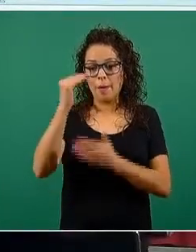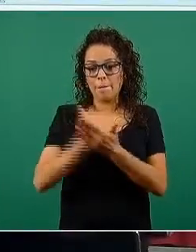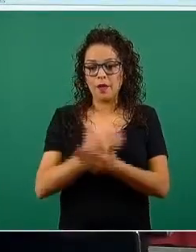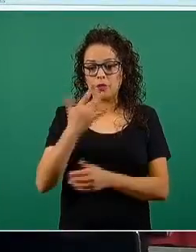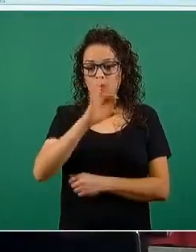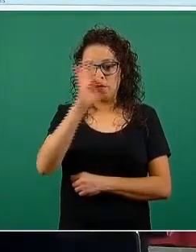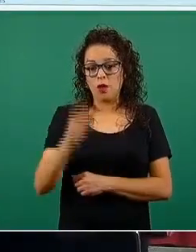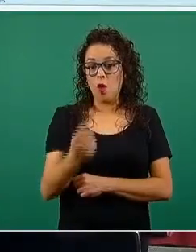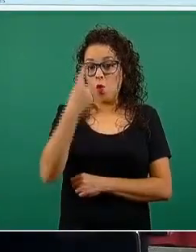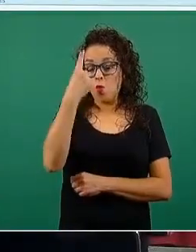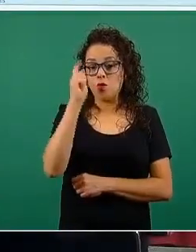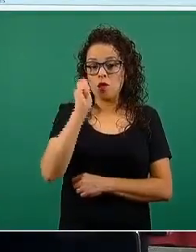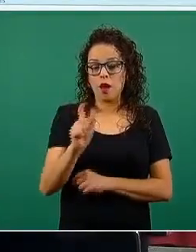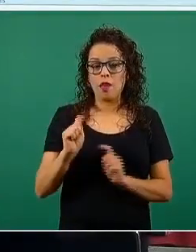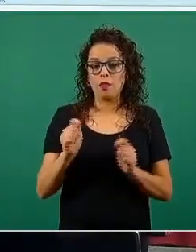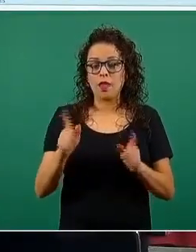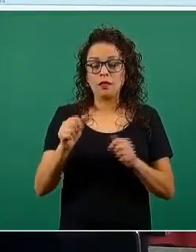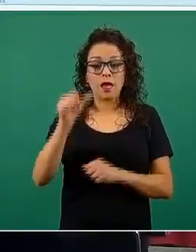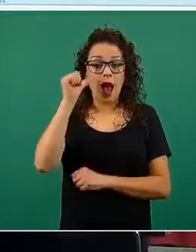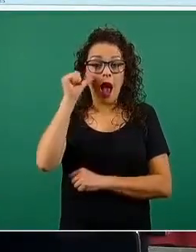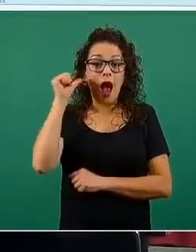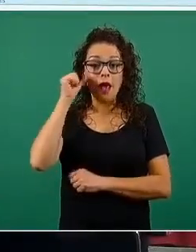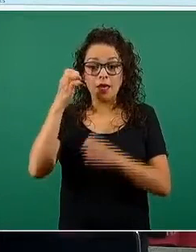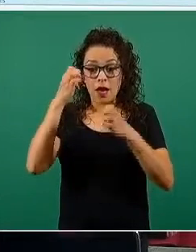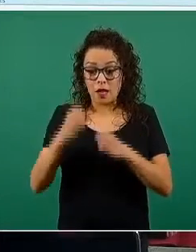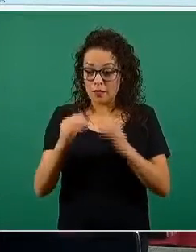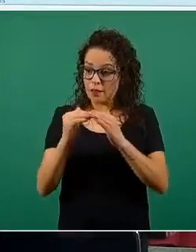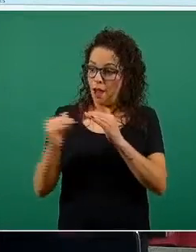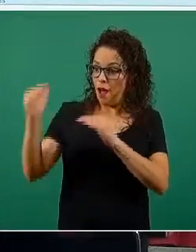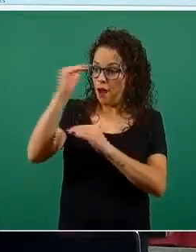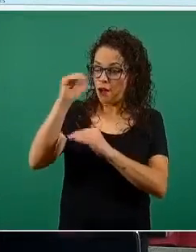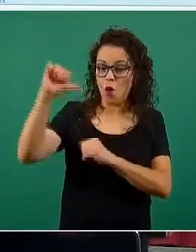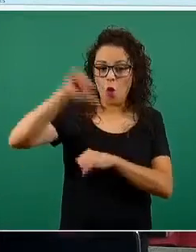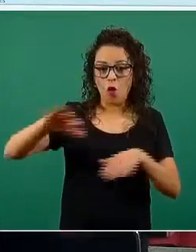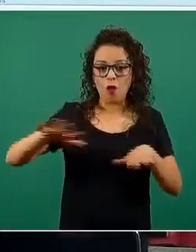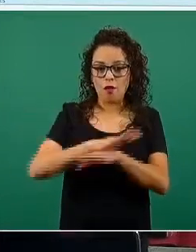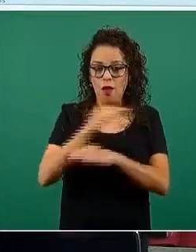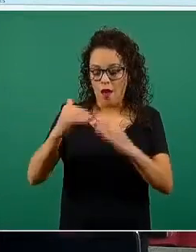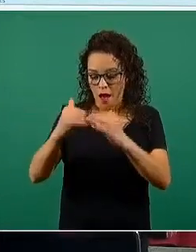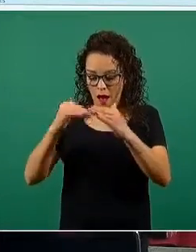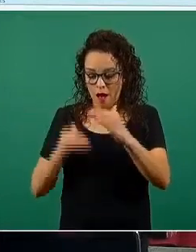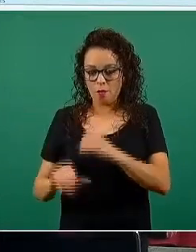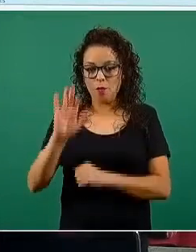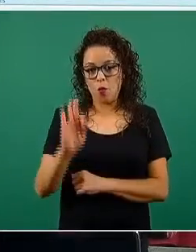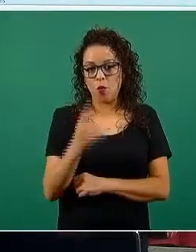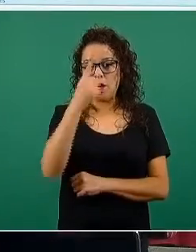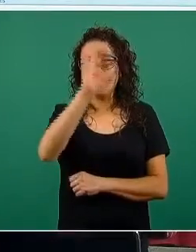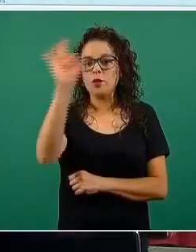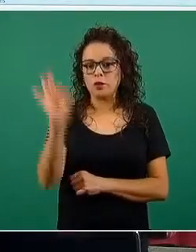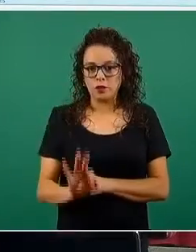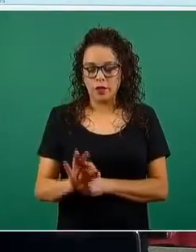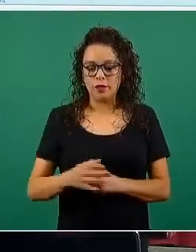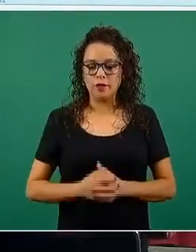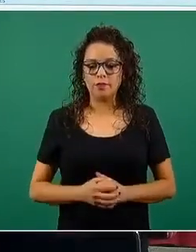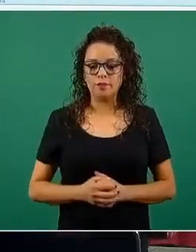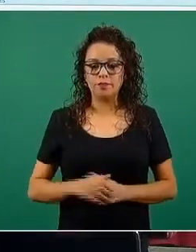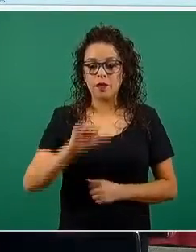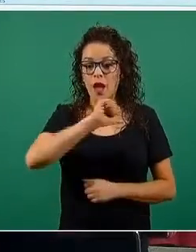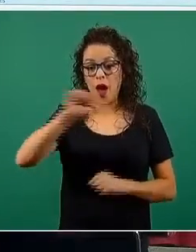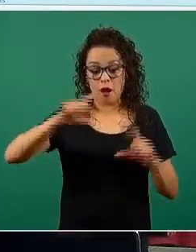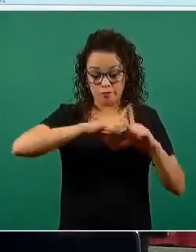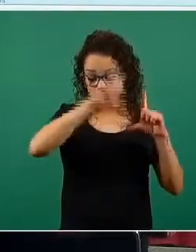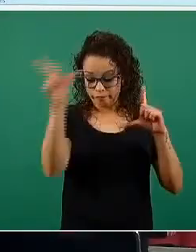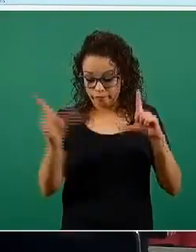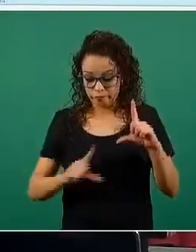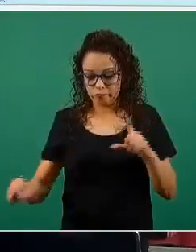Tlaxcala que el día de ayer se encontraba en este grupo y hoy está con 41 por ciento. El promedio nacional es 49